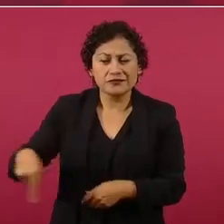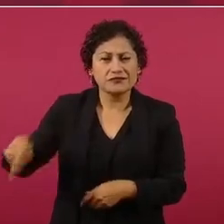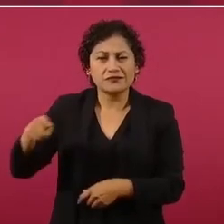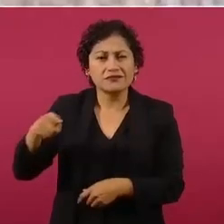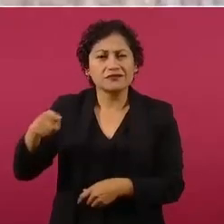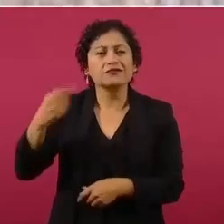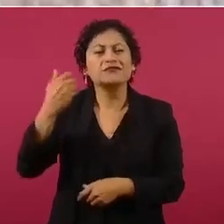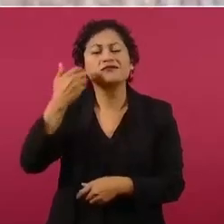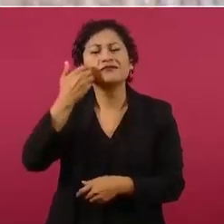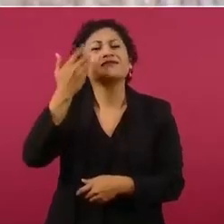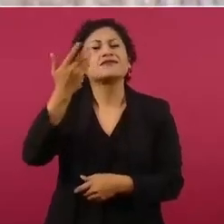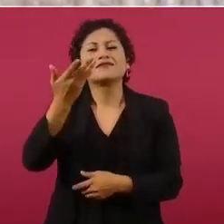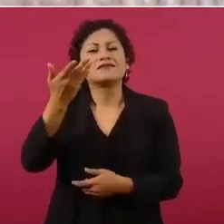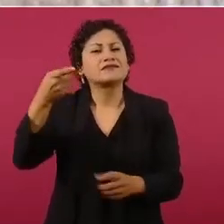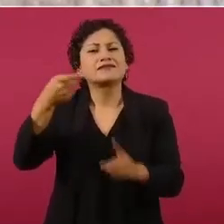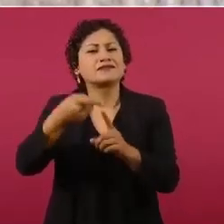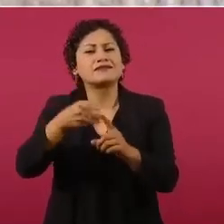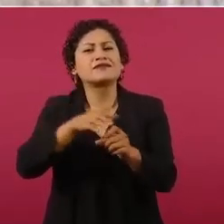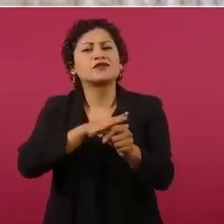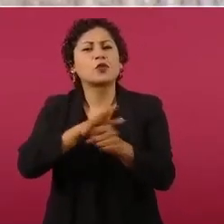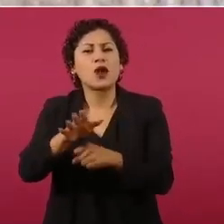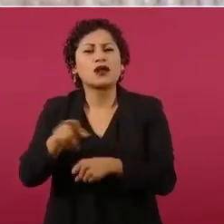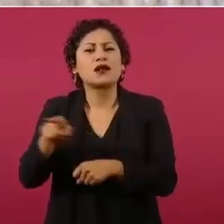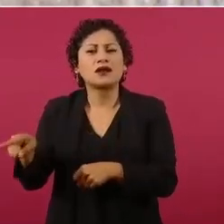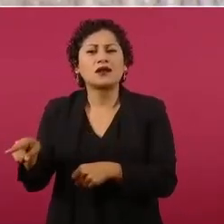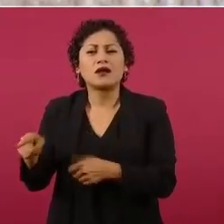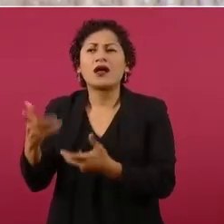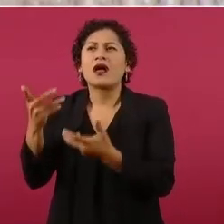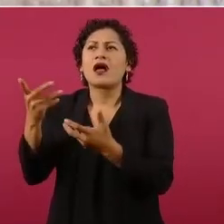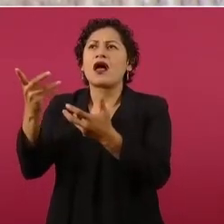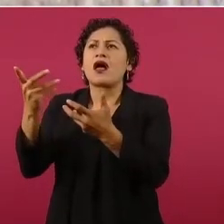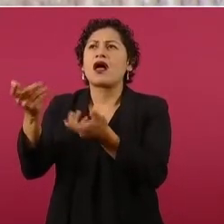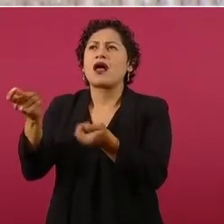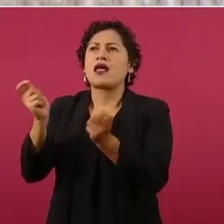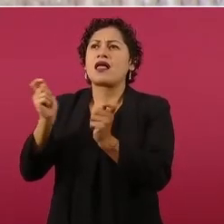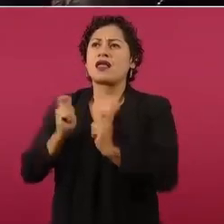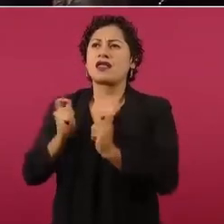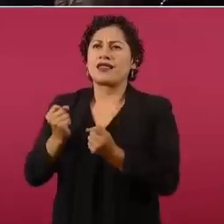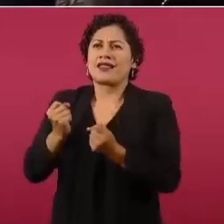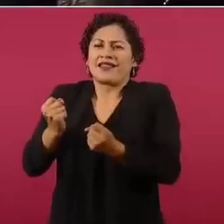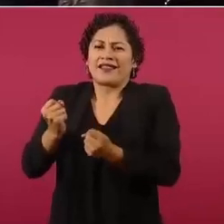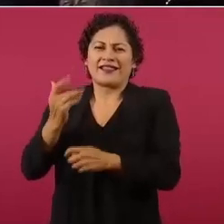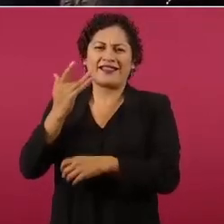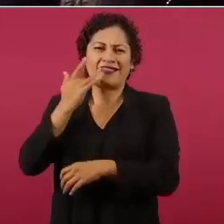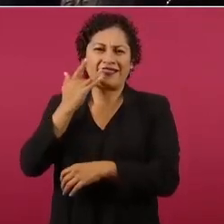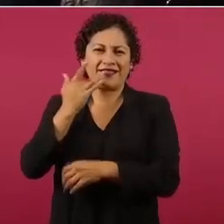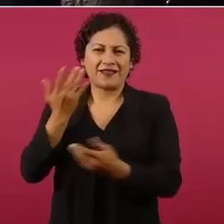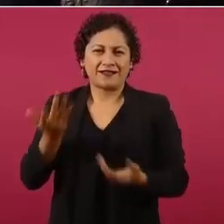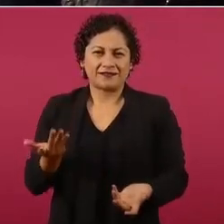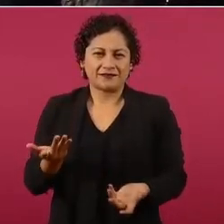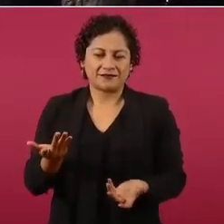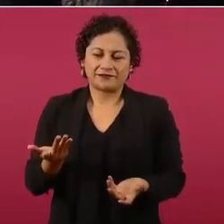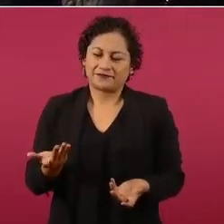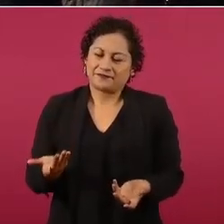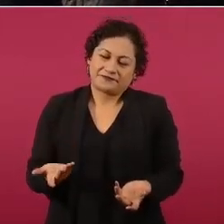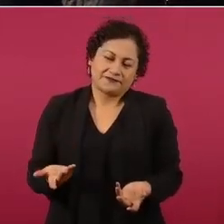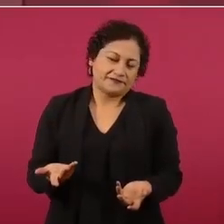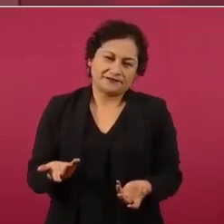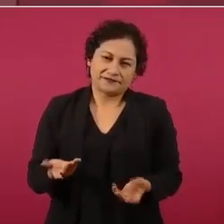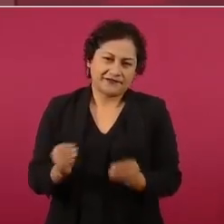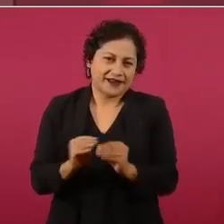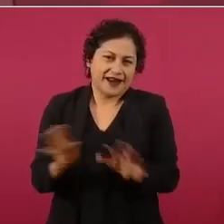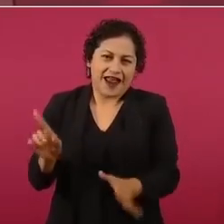llegar a ser fifís y desde luego los medios de